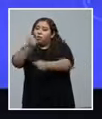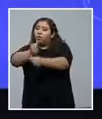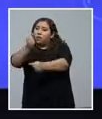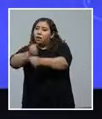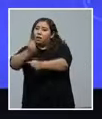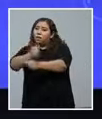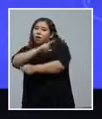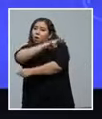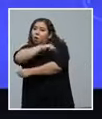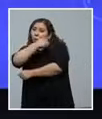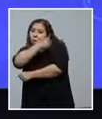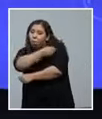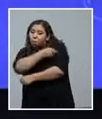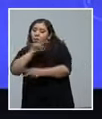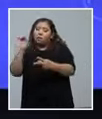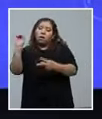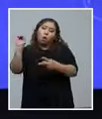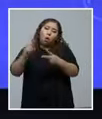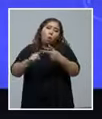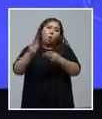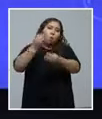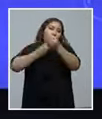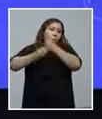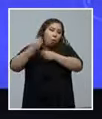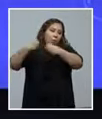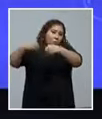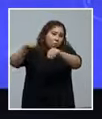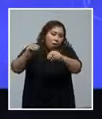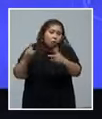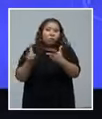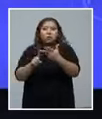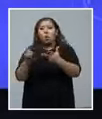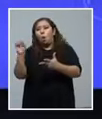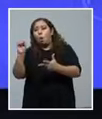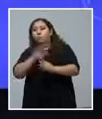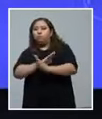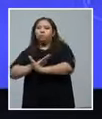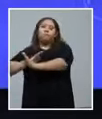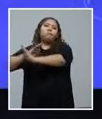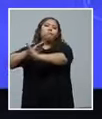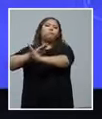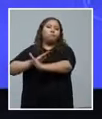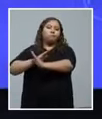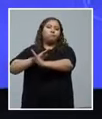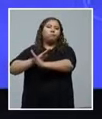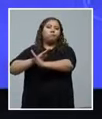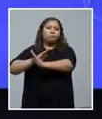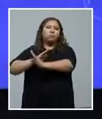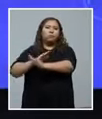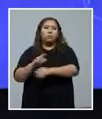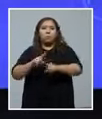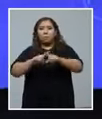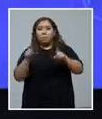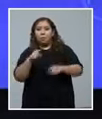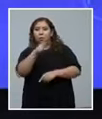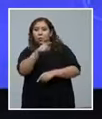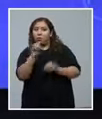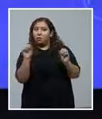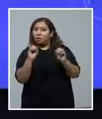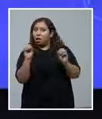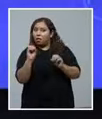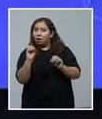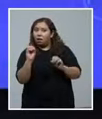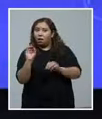en el sistema de alimentos, porque trabajan en el sistema de seguridad. Pero si usted no tiene realmente una urgencia, quédese en su casa.